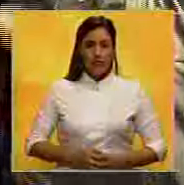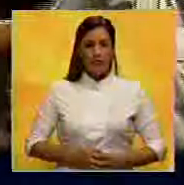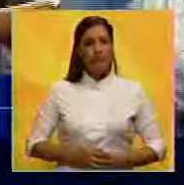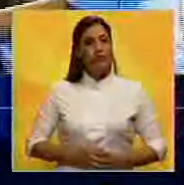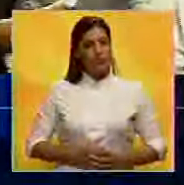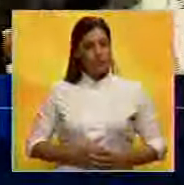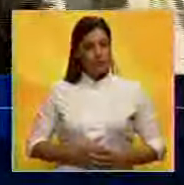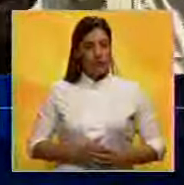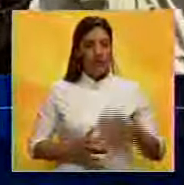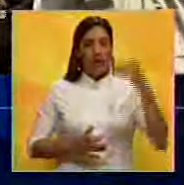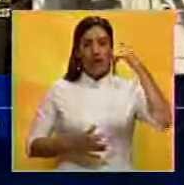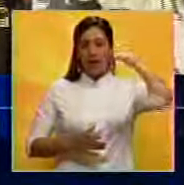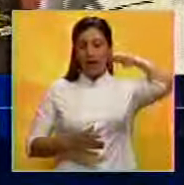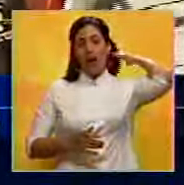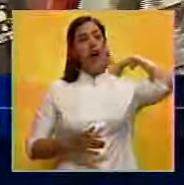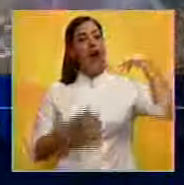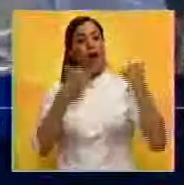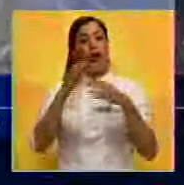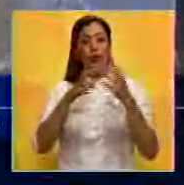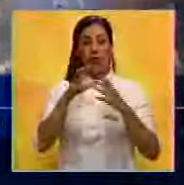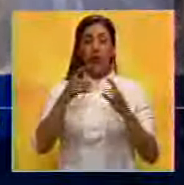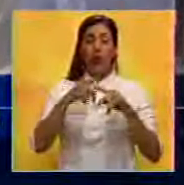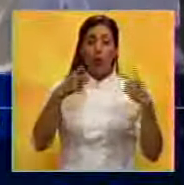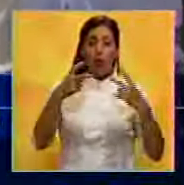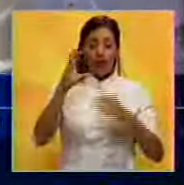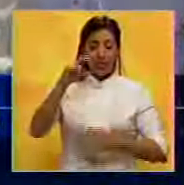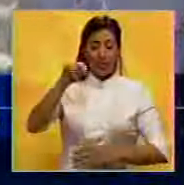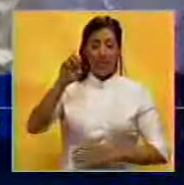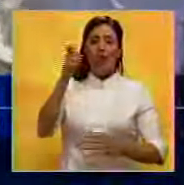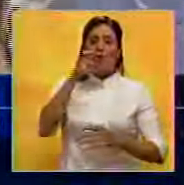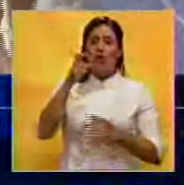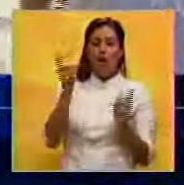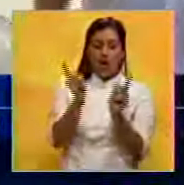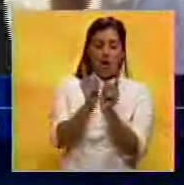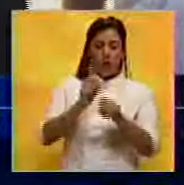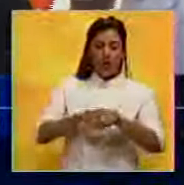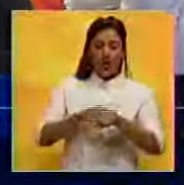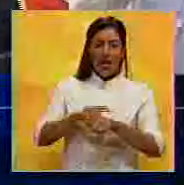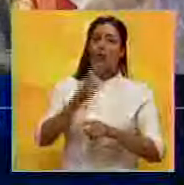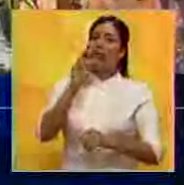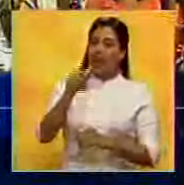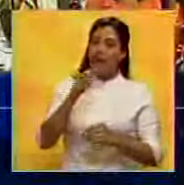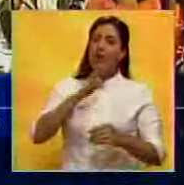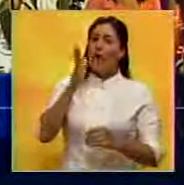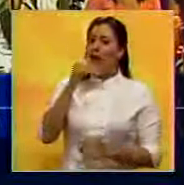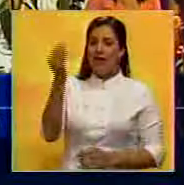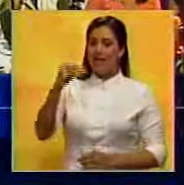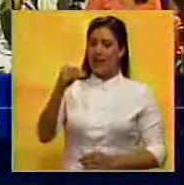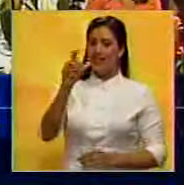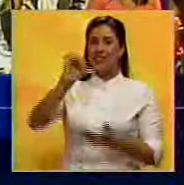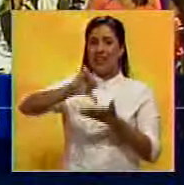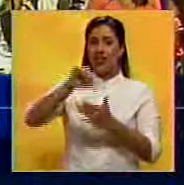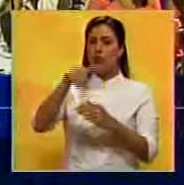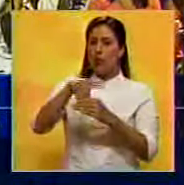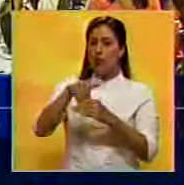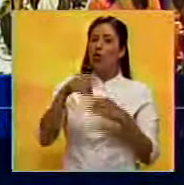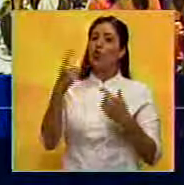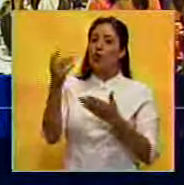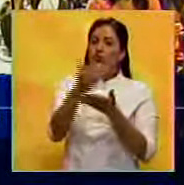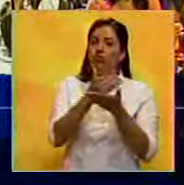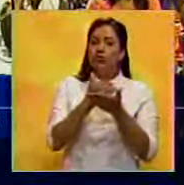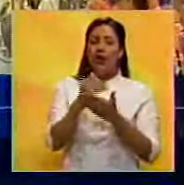Ramos Ayub se trata de una medida del CNE que busca en un corto lapso y en una cantidad insuficiente de centros electorales